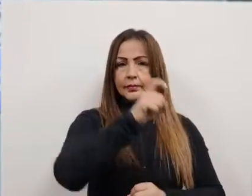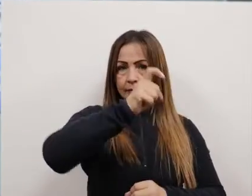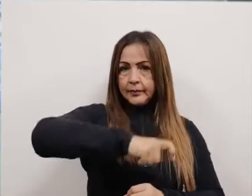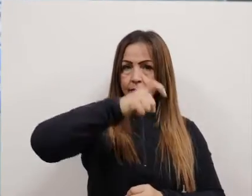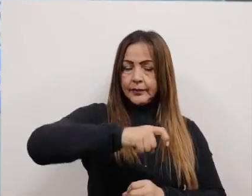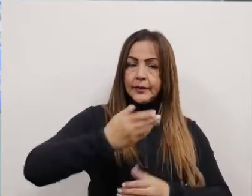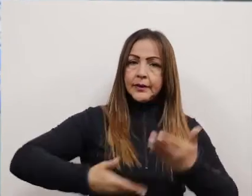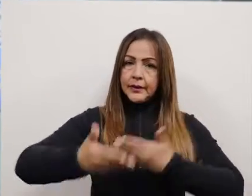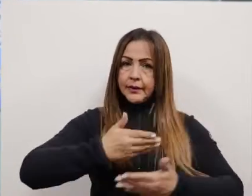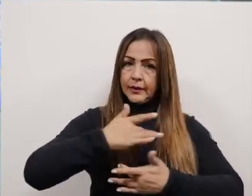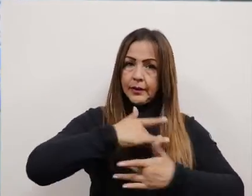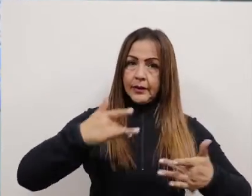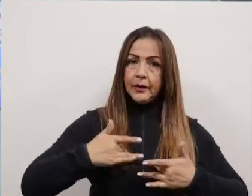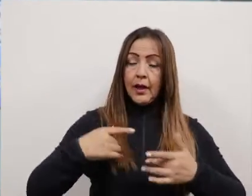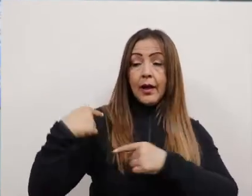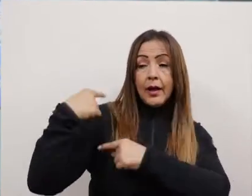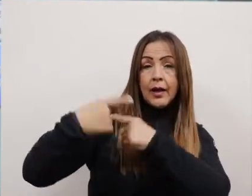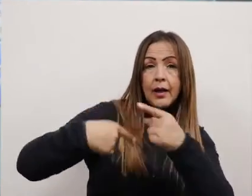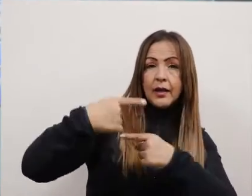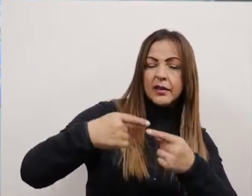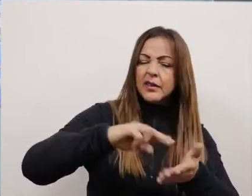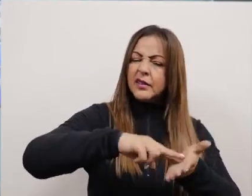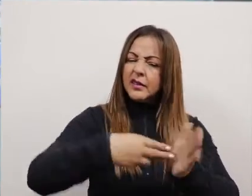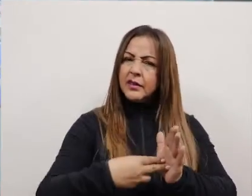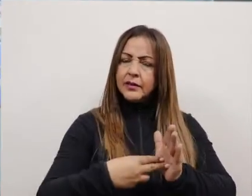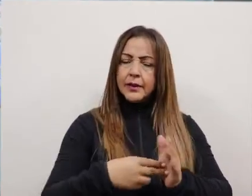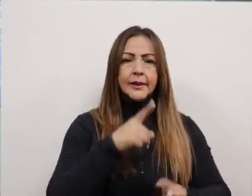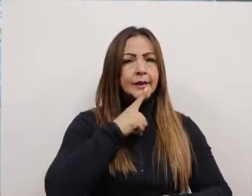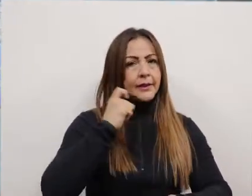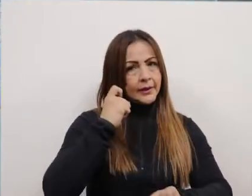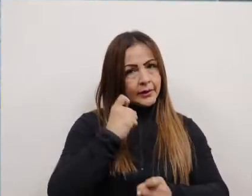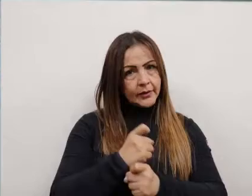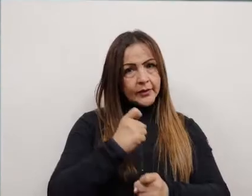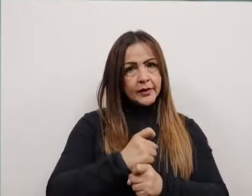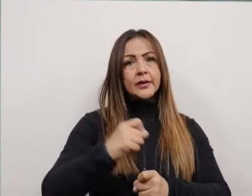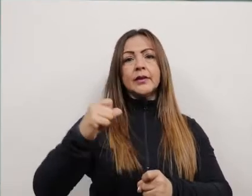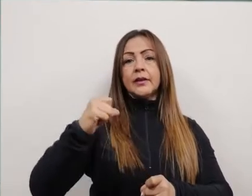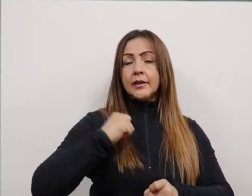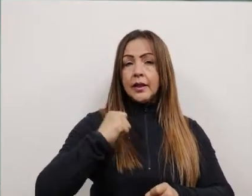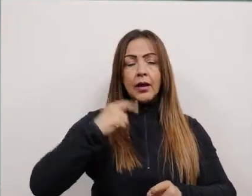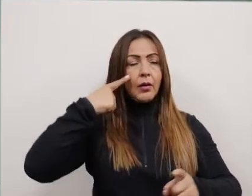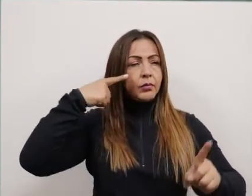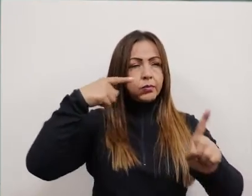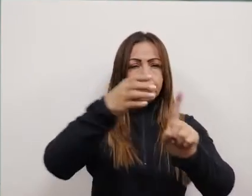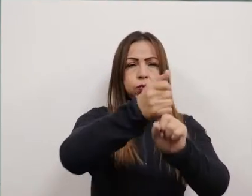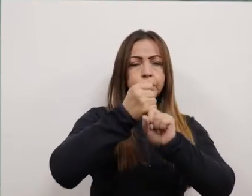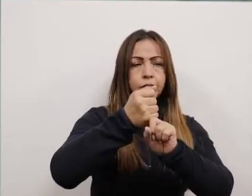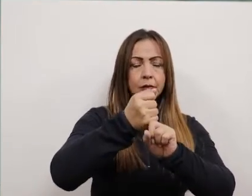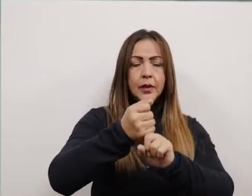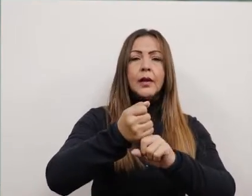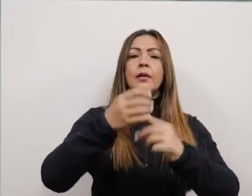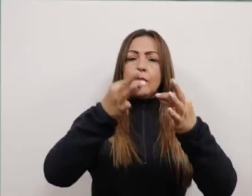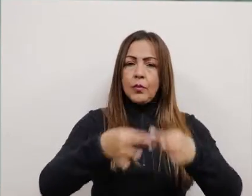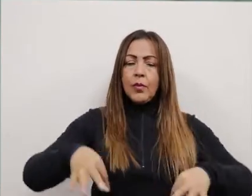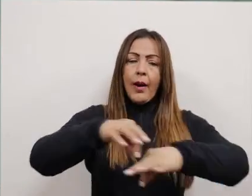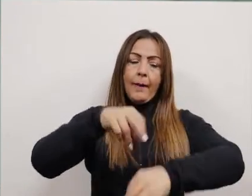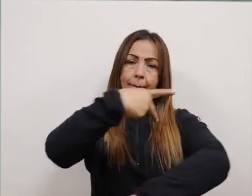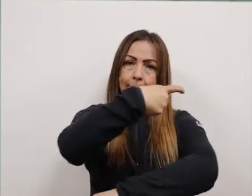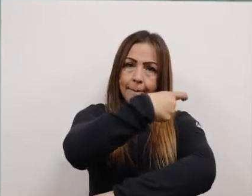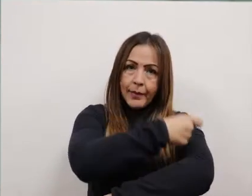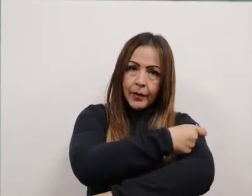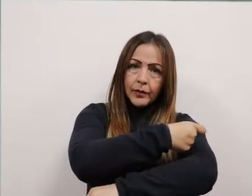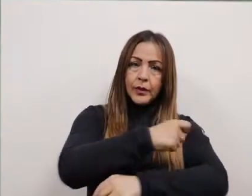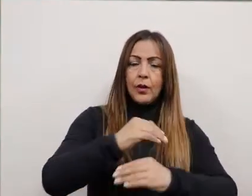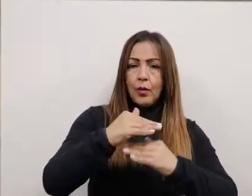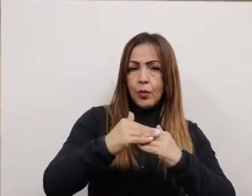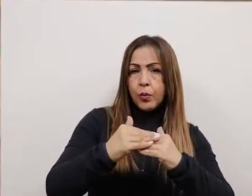ninguna de las personas que requirió servicios de salud. La herencia que nos deja la emergencia sanitaria es bastante complicada. Tenemos unos retos en materia de